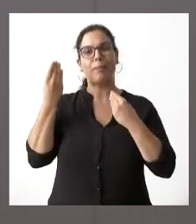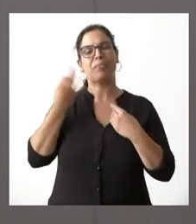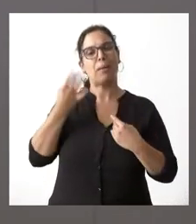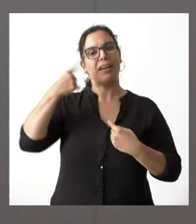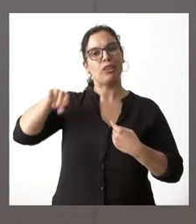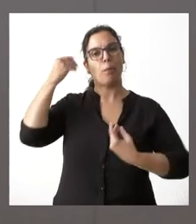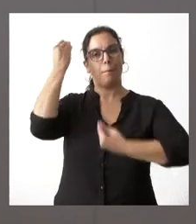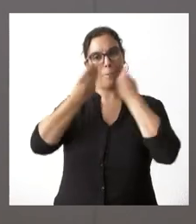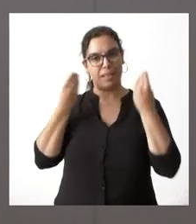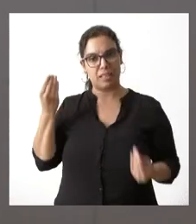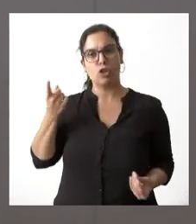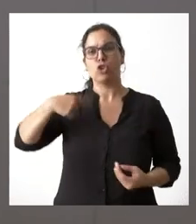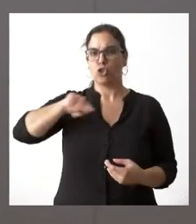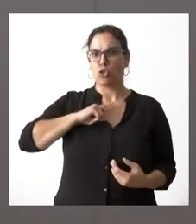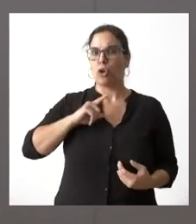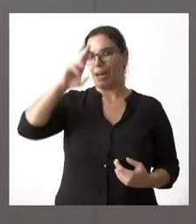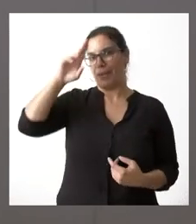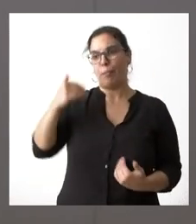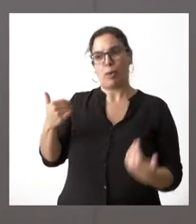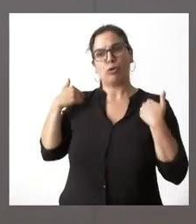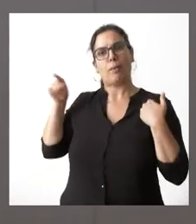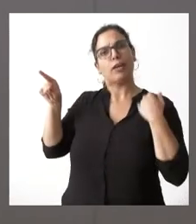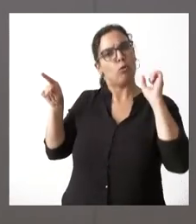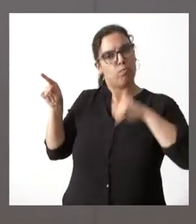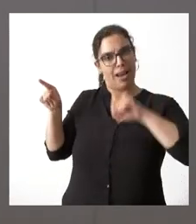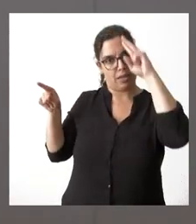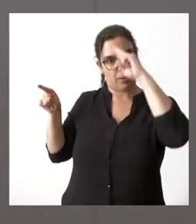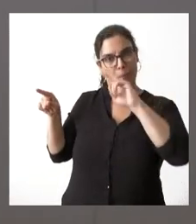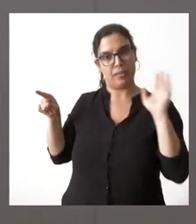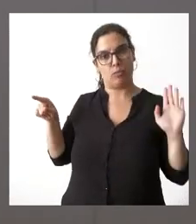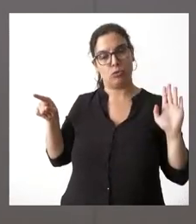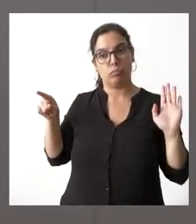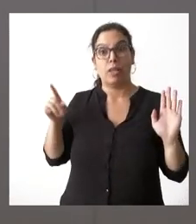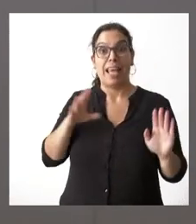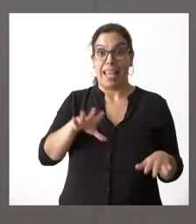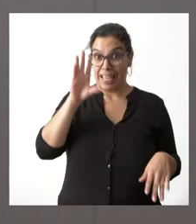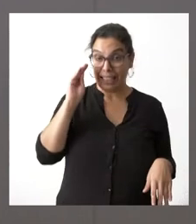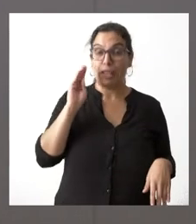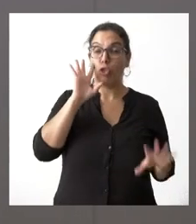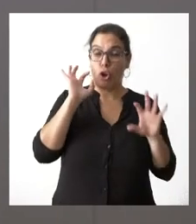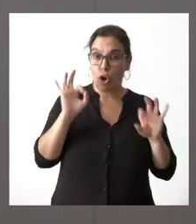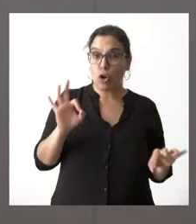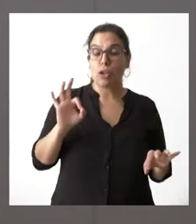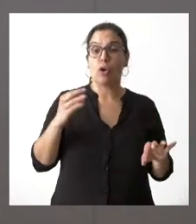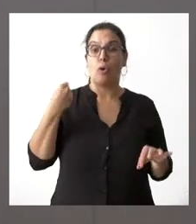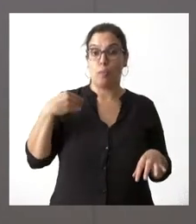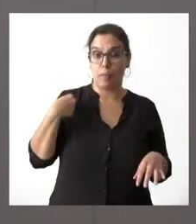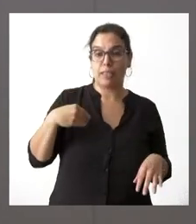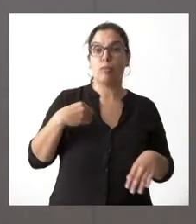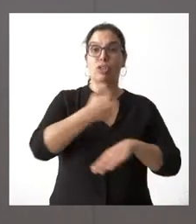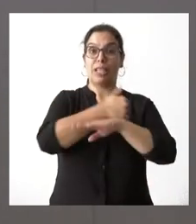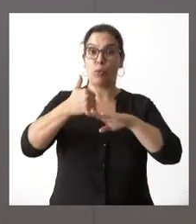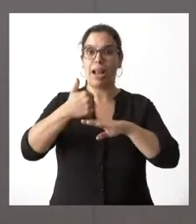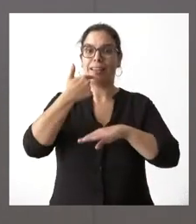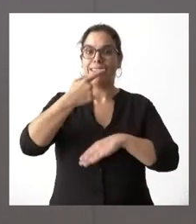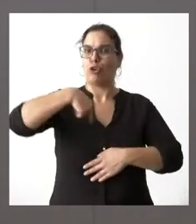respetamos cuál es el ámbito competencial y podemos entender la decisión naturalmente que establece que la decisión y el ámbito